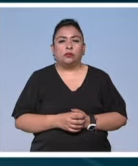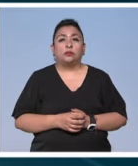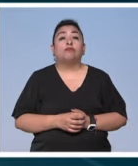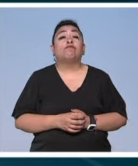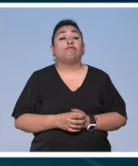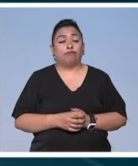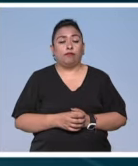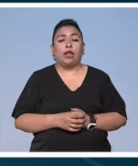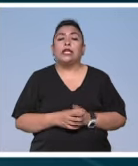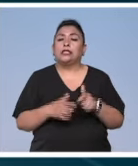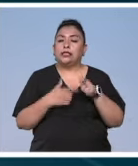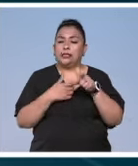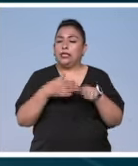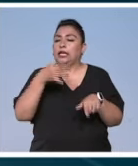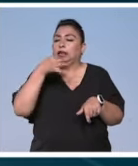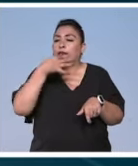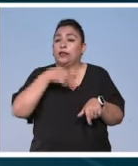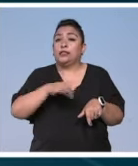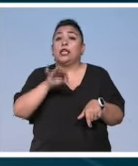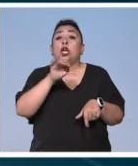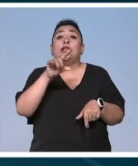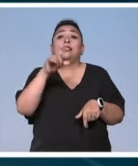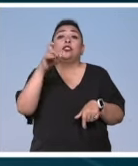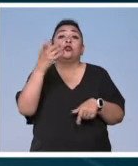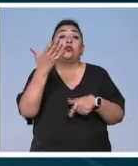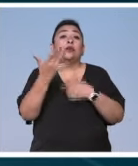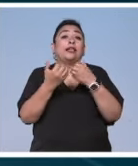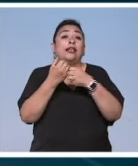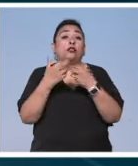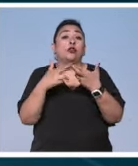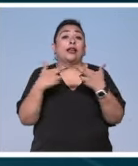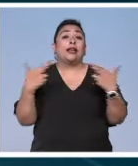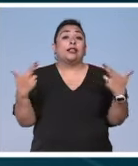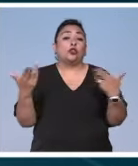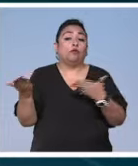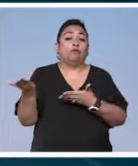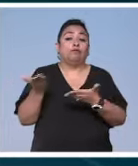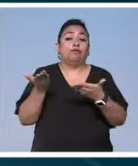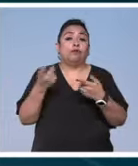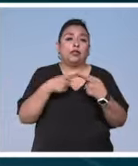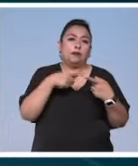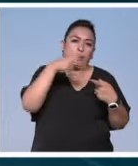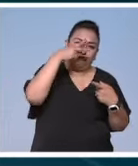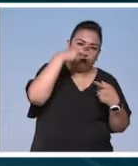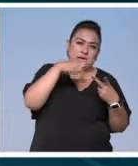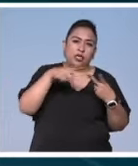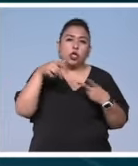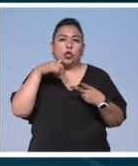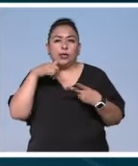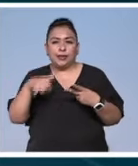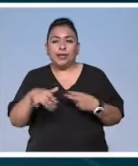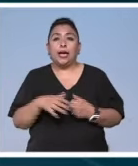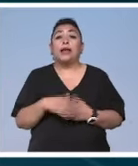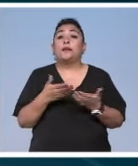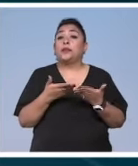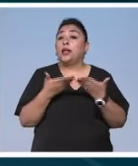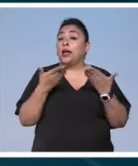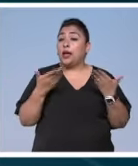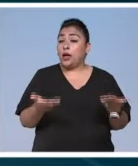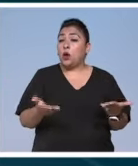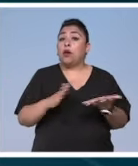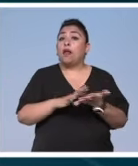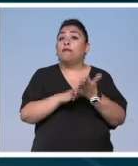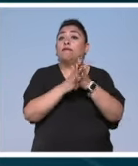Y continúa las celebraciones por los 150 años de relaciones diplomáticas entre México e Italia. Que ahora se